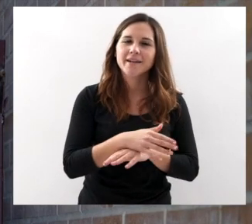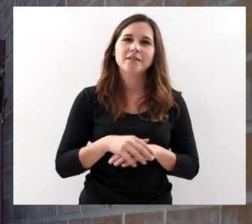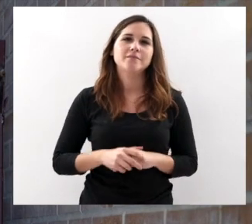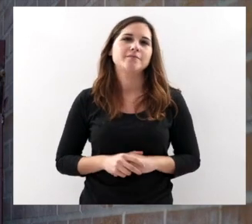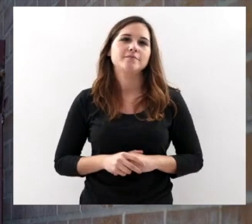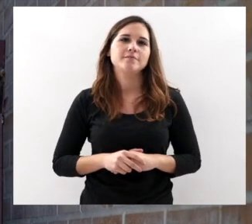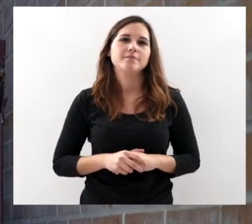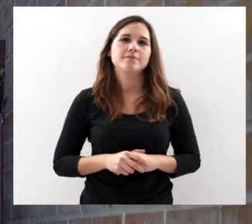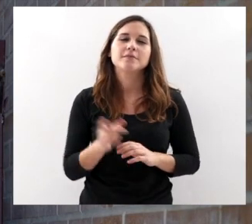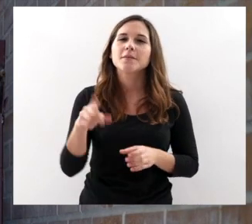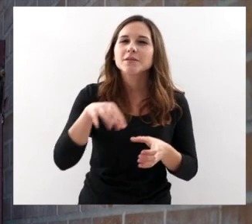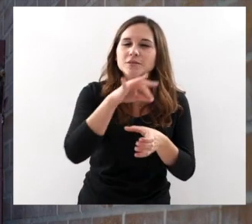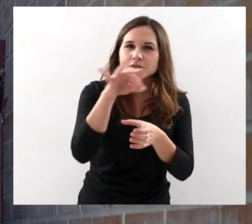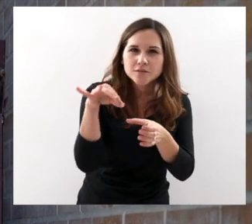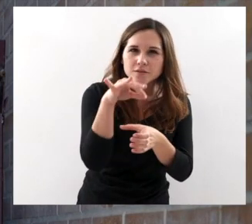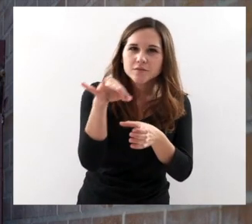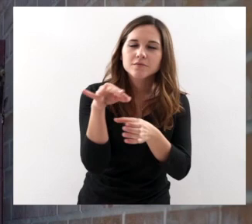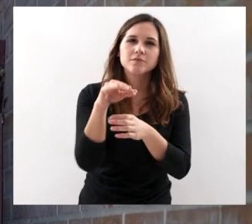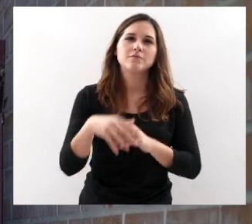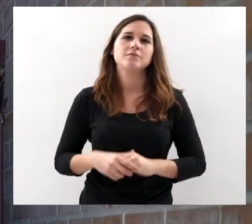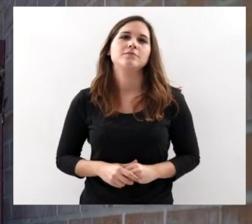Aparecen fondos torrefactos Balsámicos